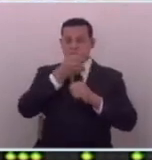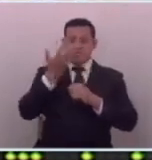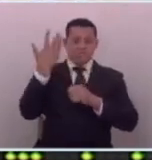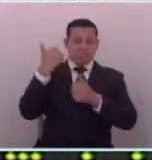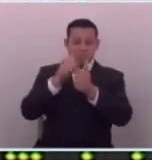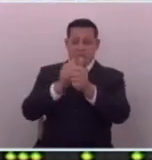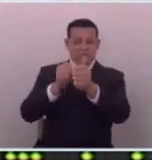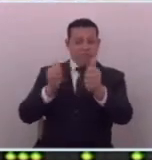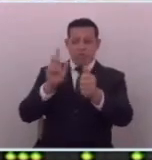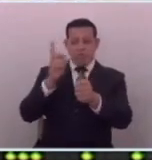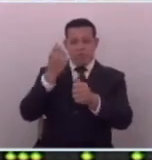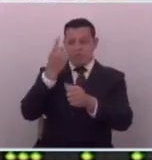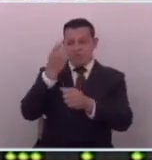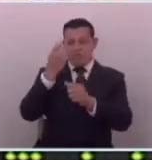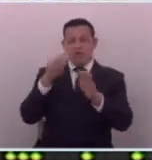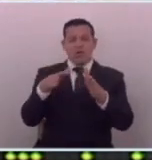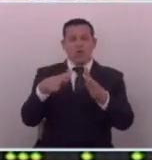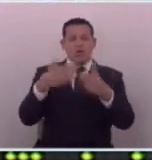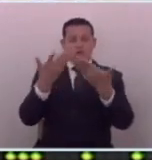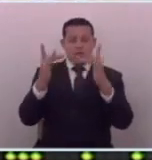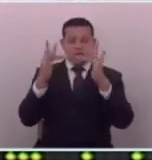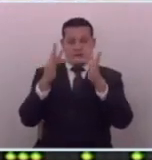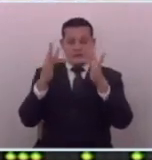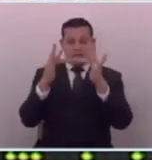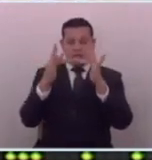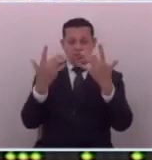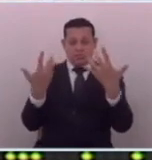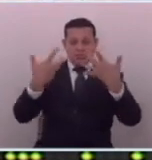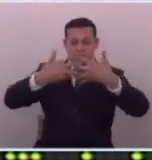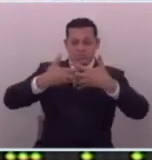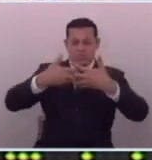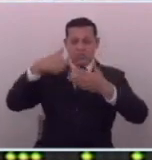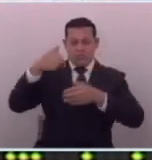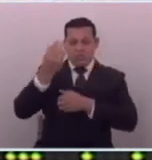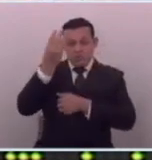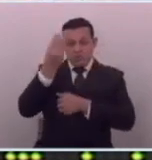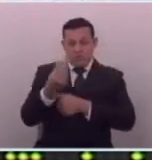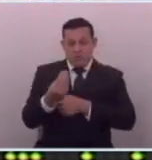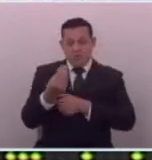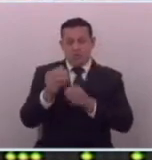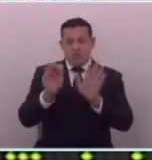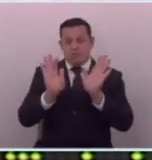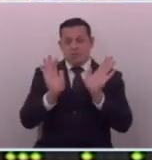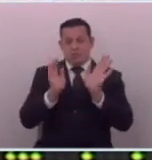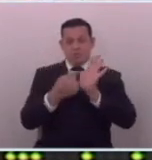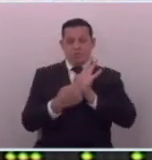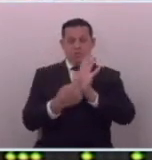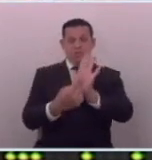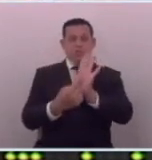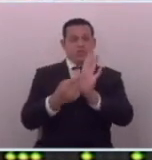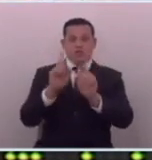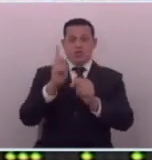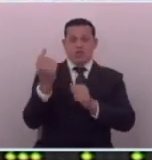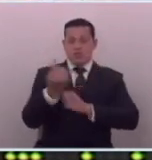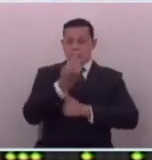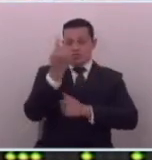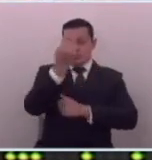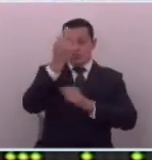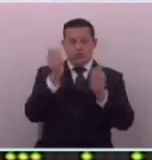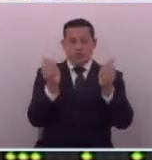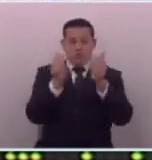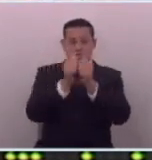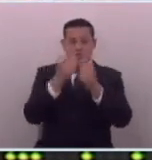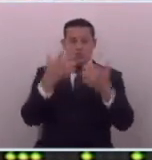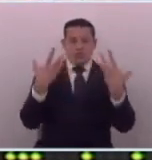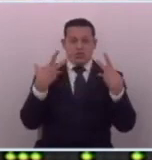el pasado y no han entendido cómo conectar con la gente hoy en día pues solo muestran que no evolucionan con la sociedad